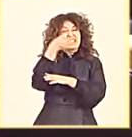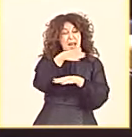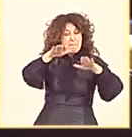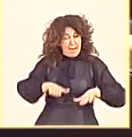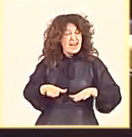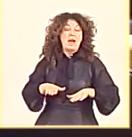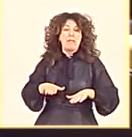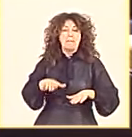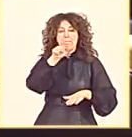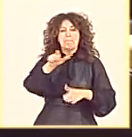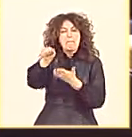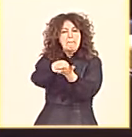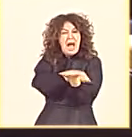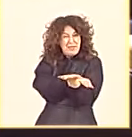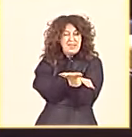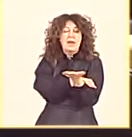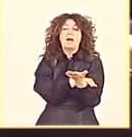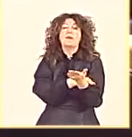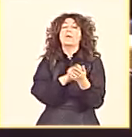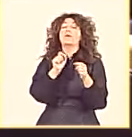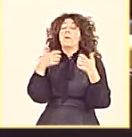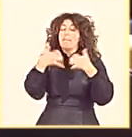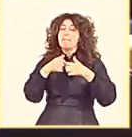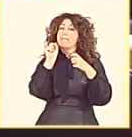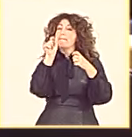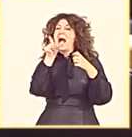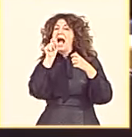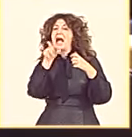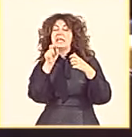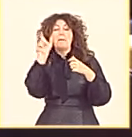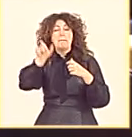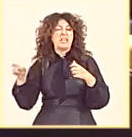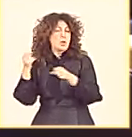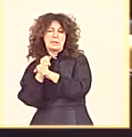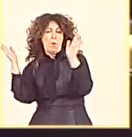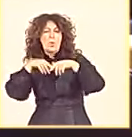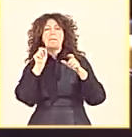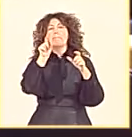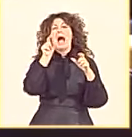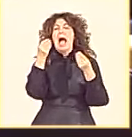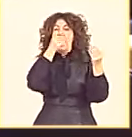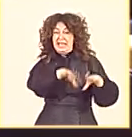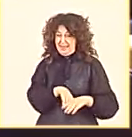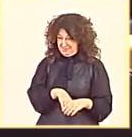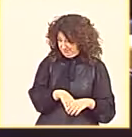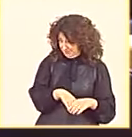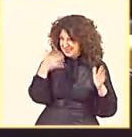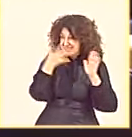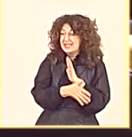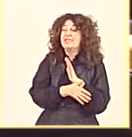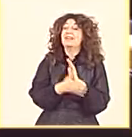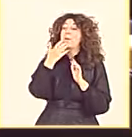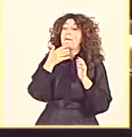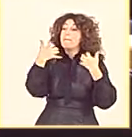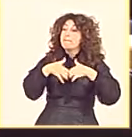para sustituir al personal en lo que están dejando el medio rural. Pues le diré una cosa. Si quiere poner máquinas, no las ponga en el medio